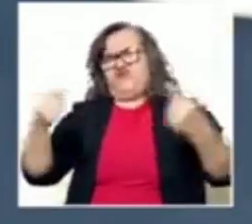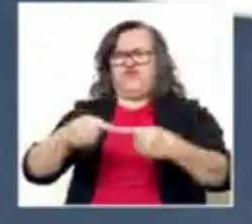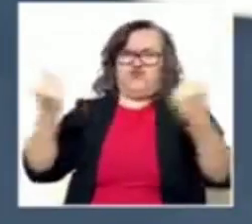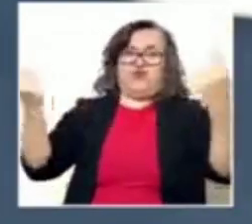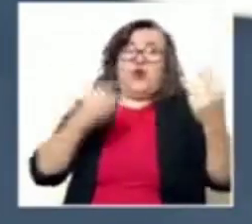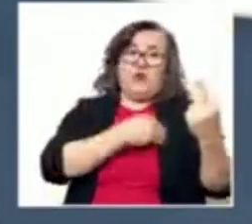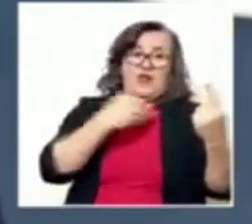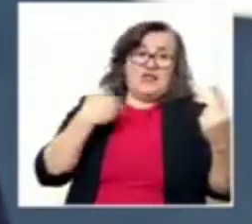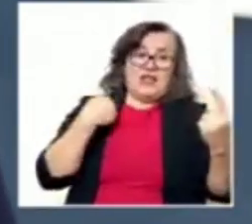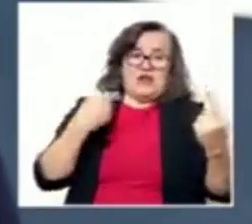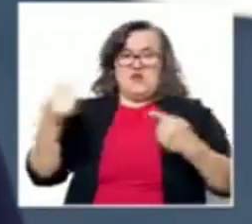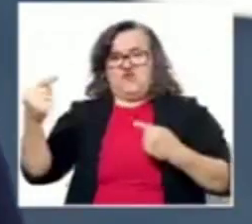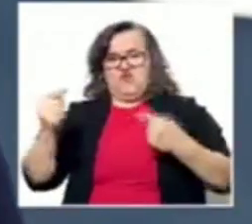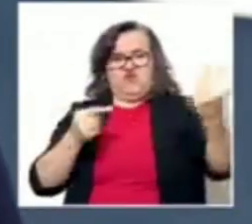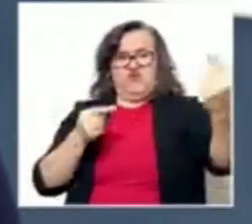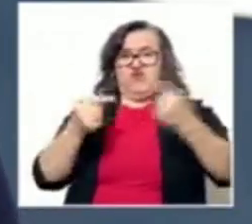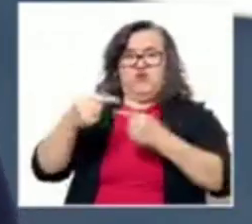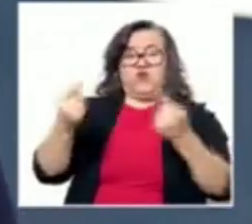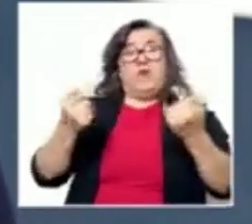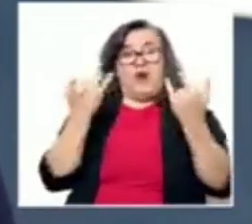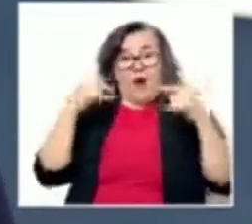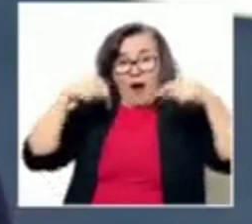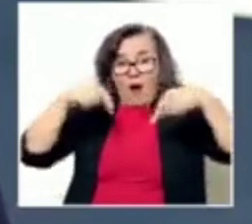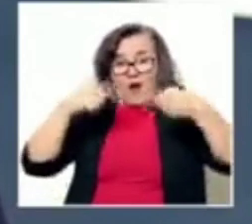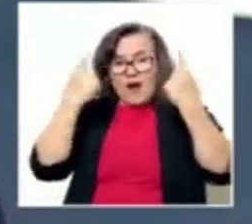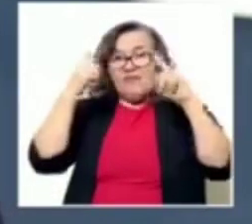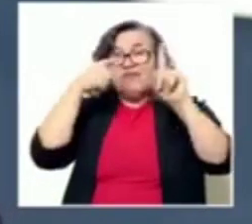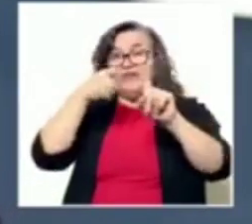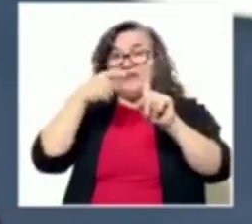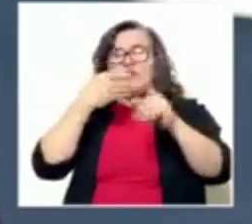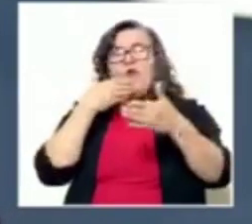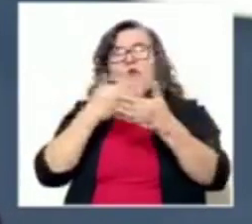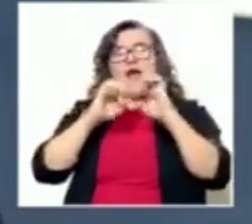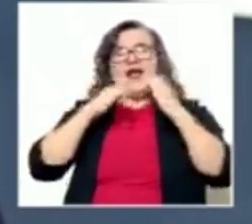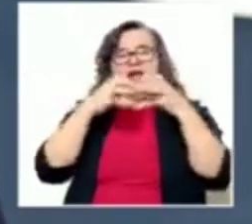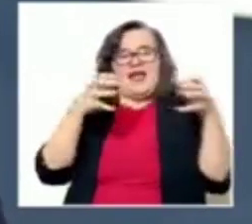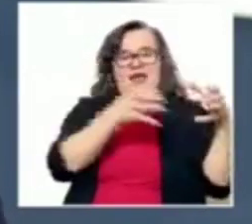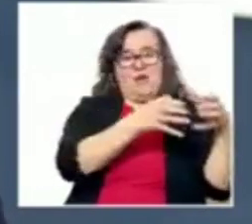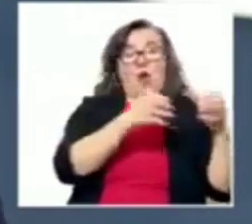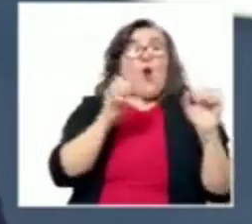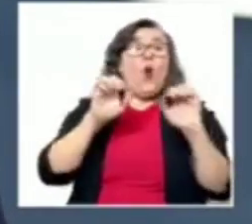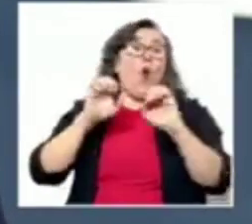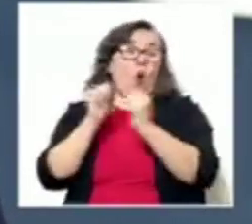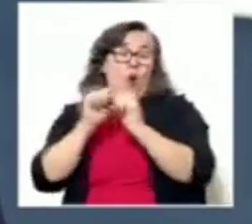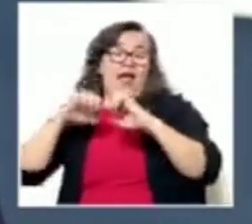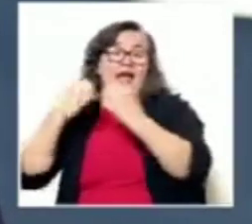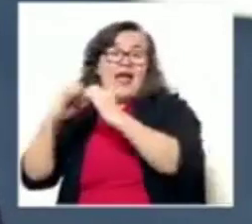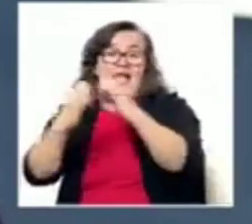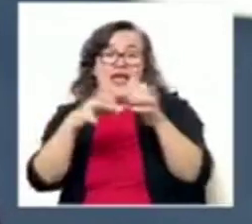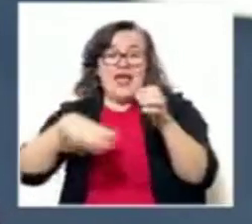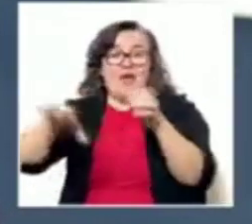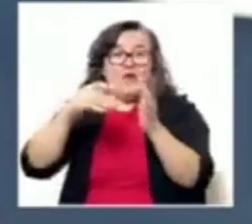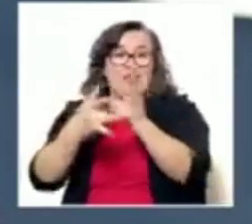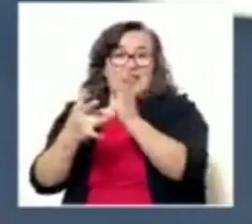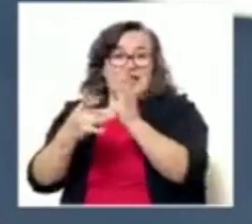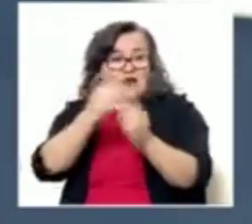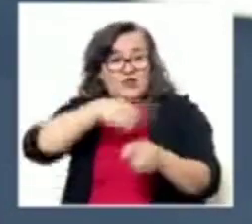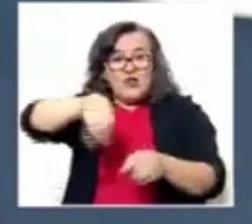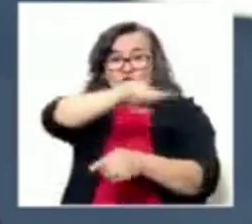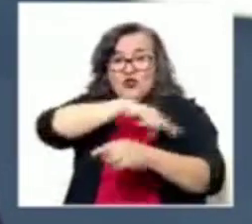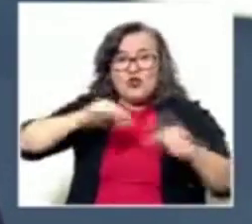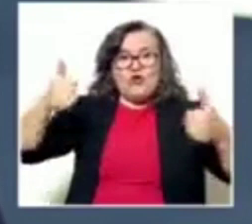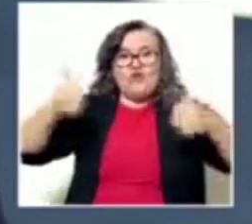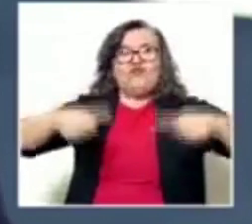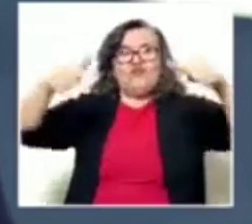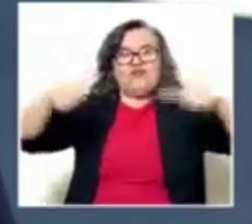ministerios, realmente hemos logrado hacer un buen equipo junto con los equipos técnicos y ponernos todos de acuerdo para justamente